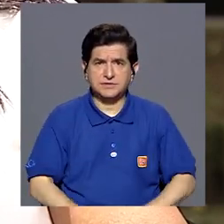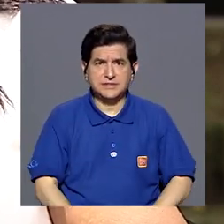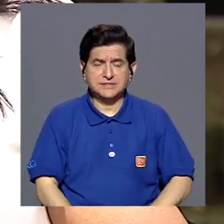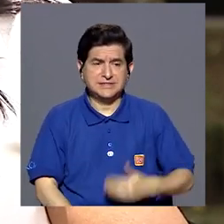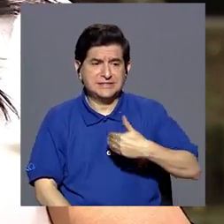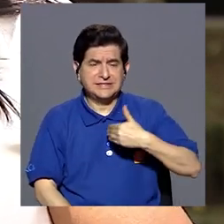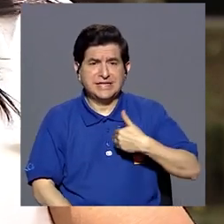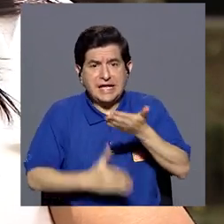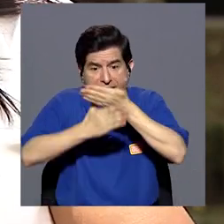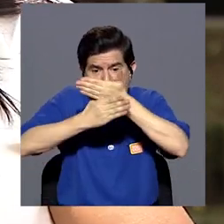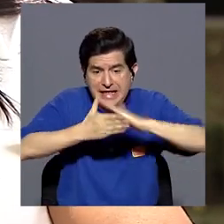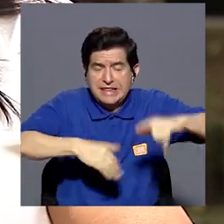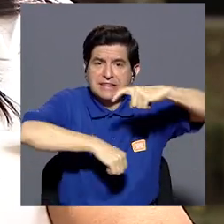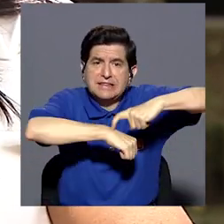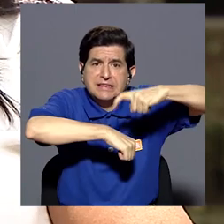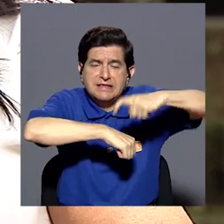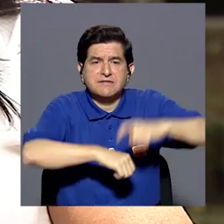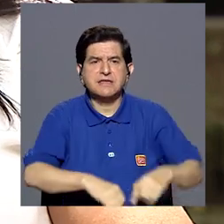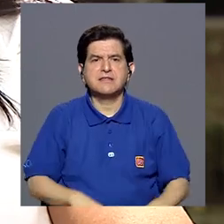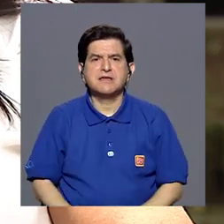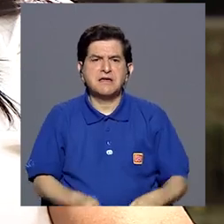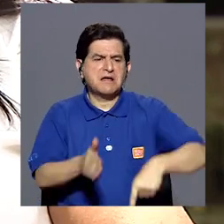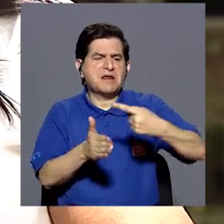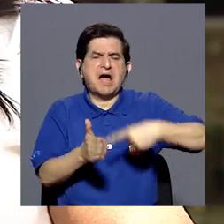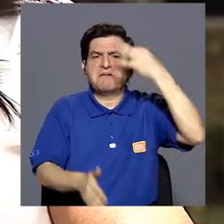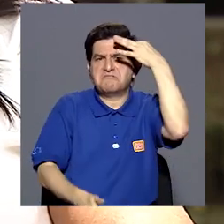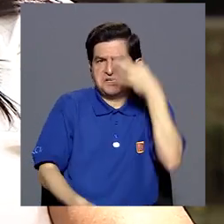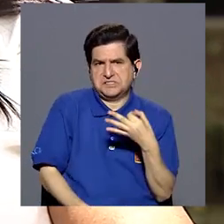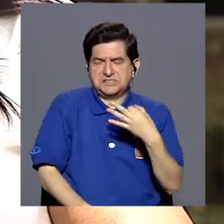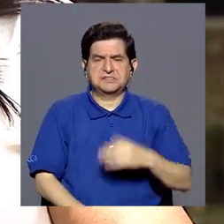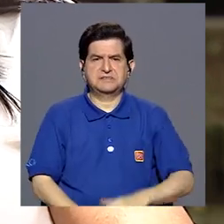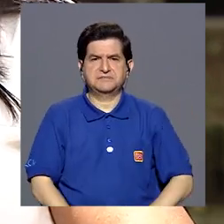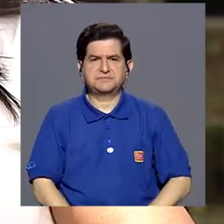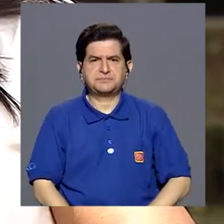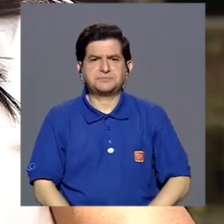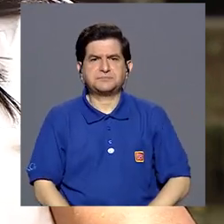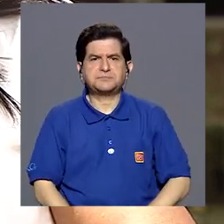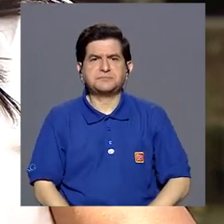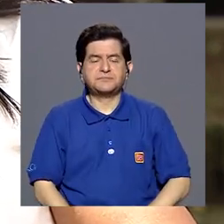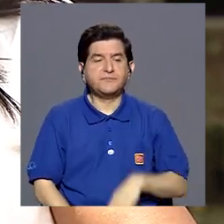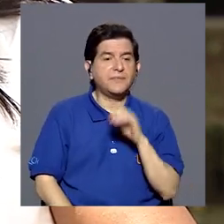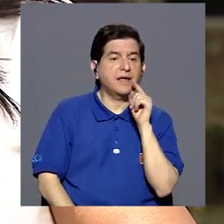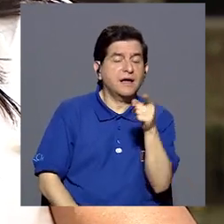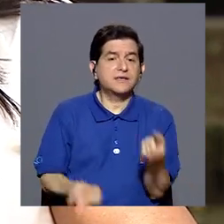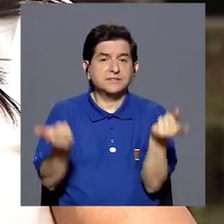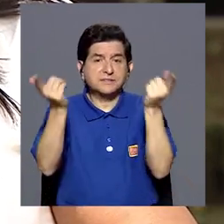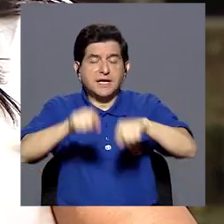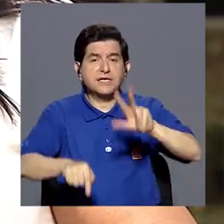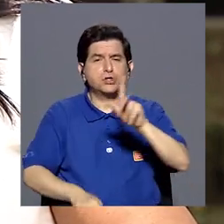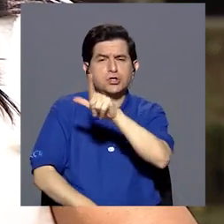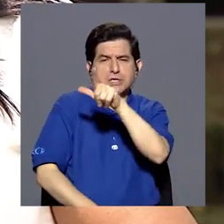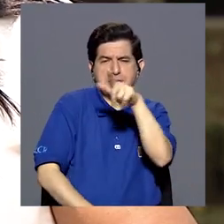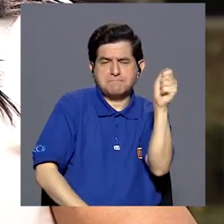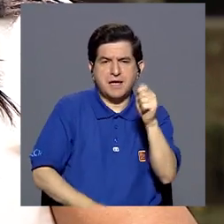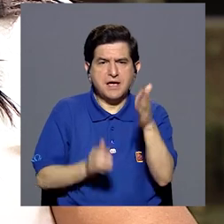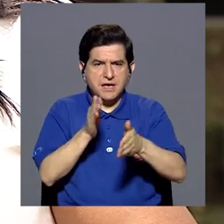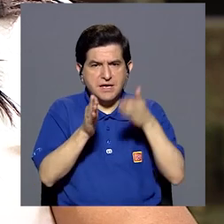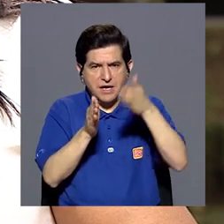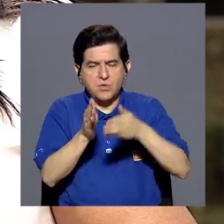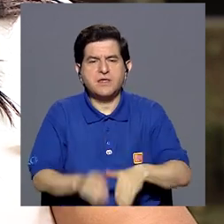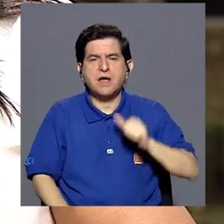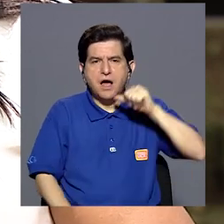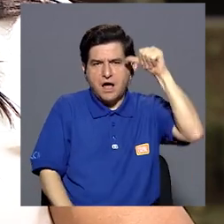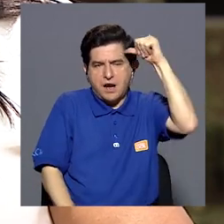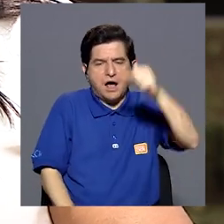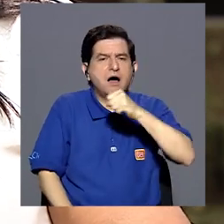tienen que dividirse el tiempo y a veces creen que, como les decía, son tres meses que va a cuidar a un